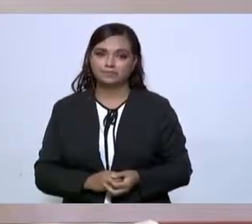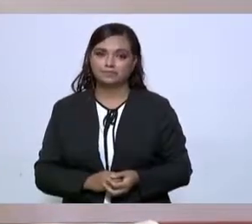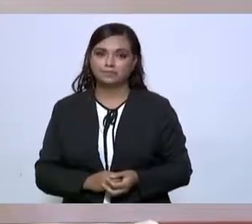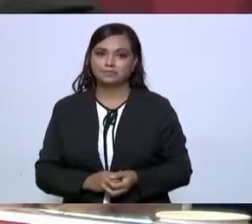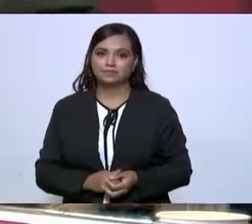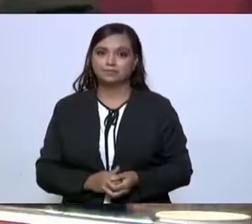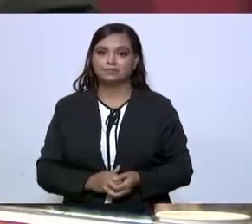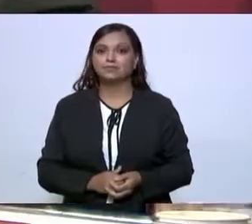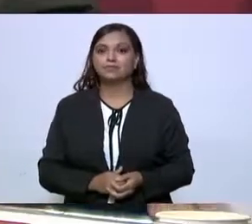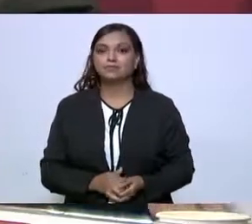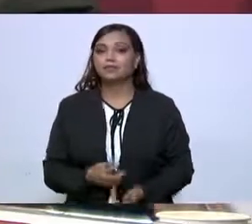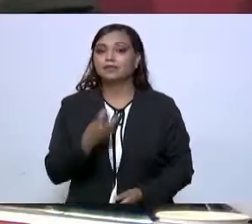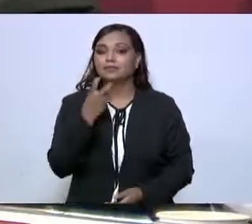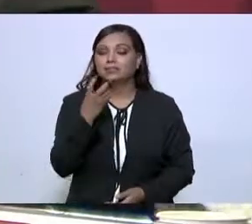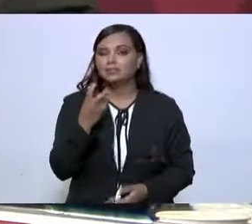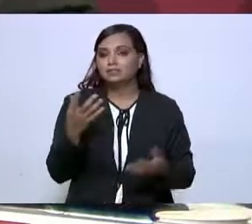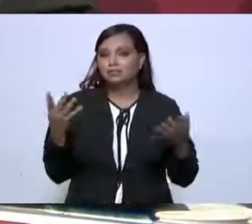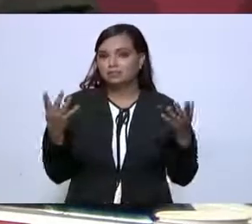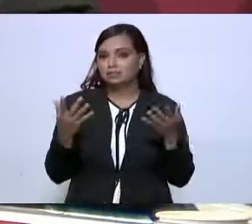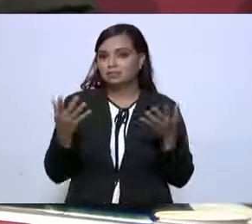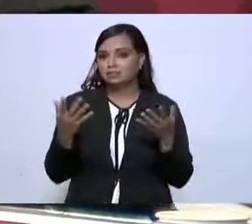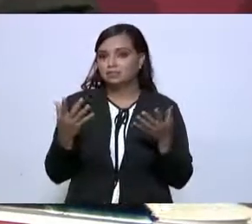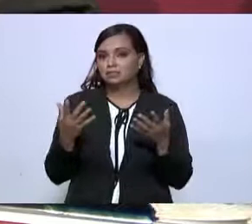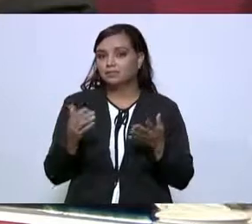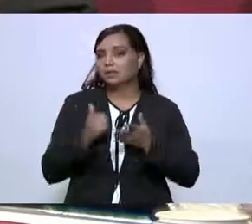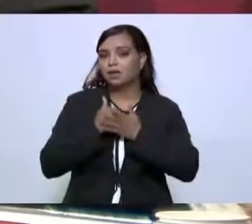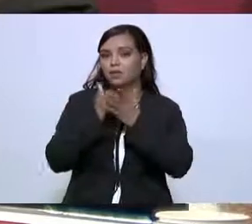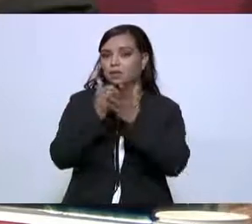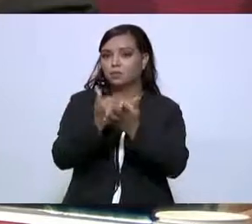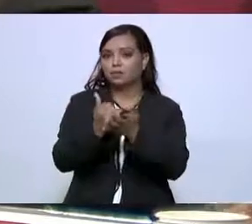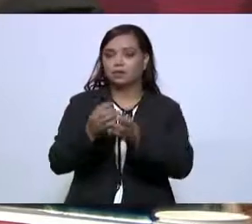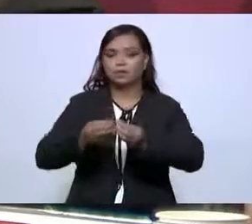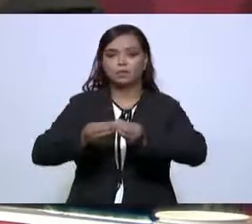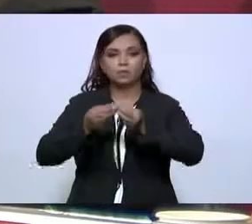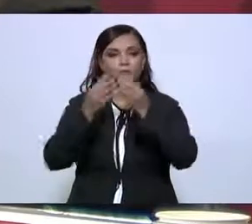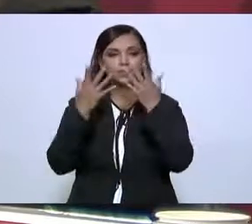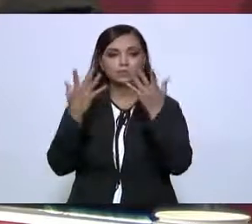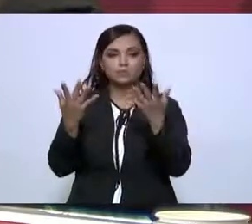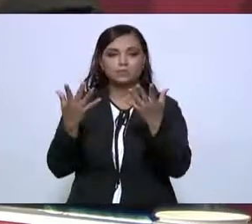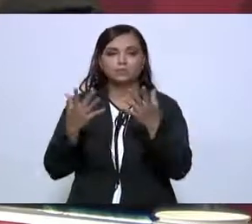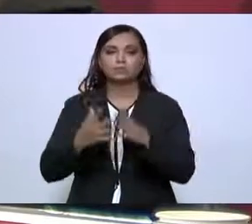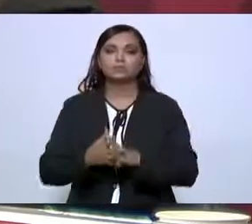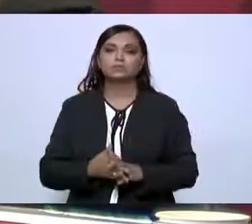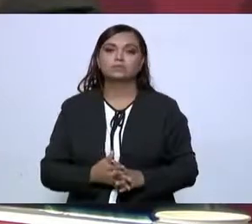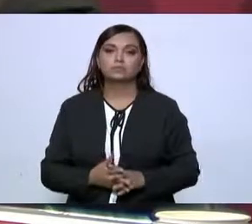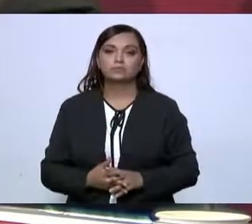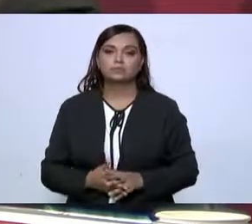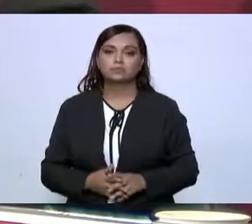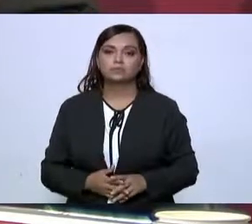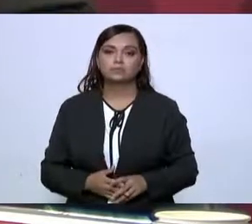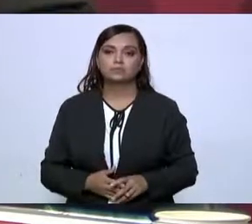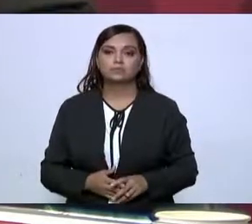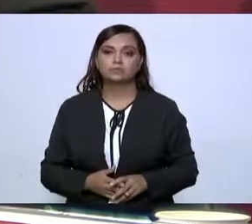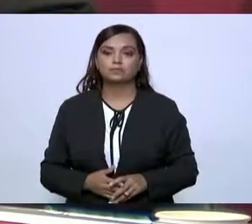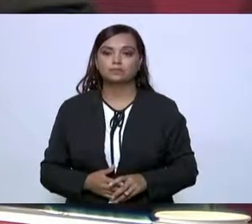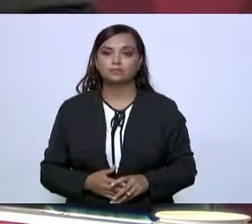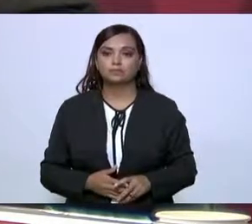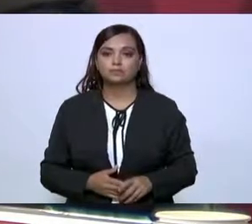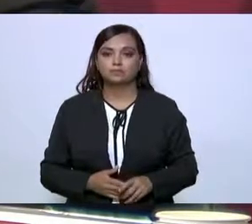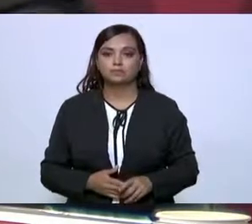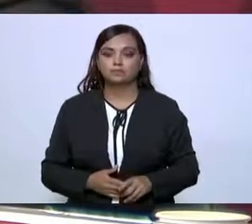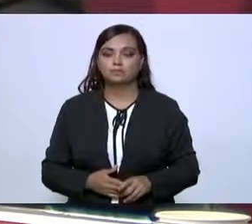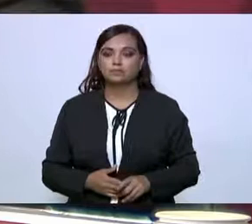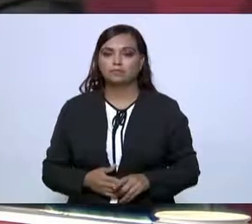Esto va a ayudar mucho, desde luego lo